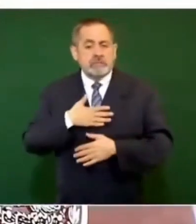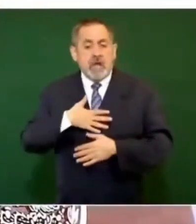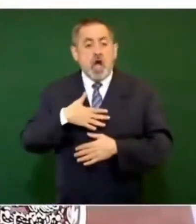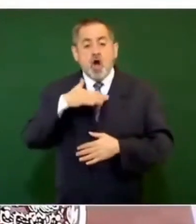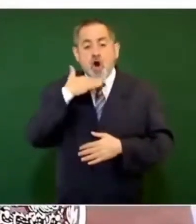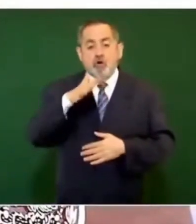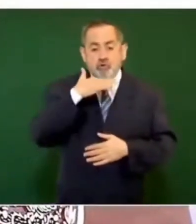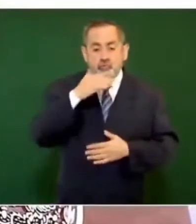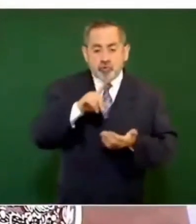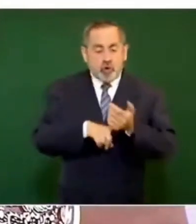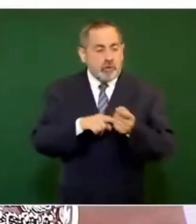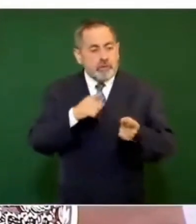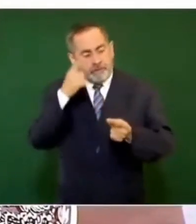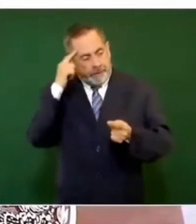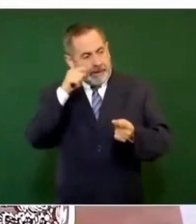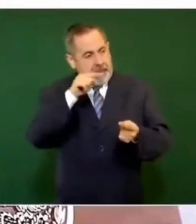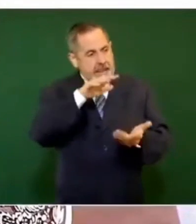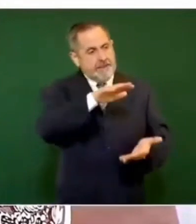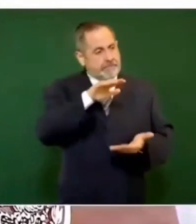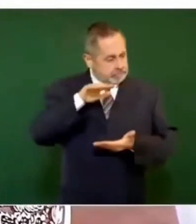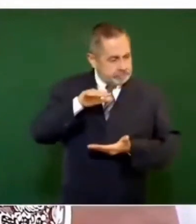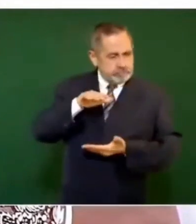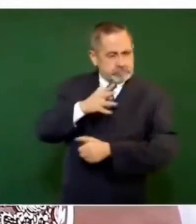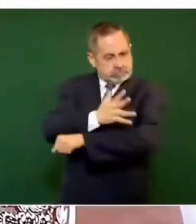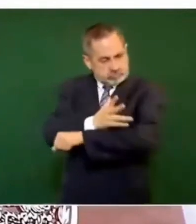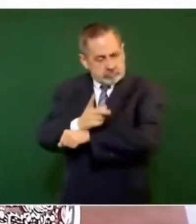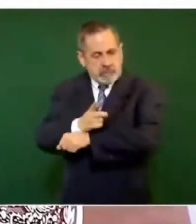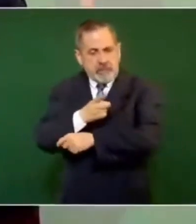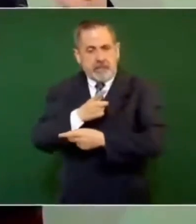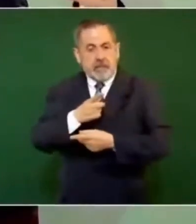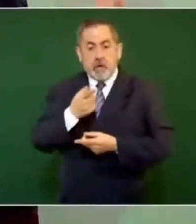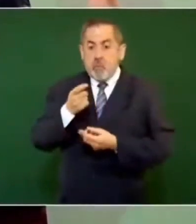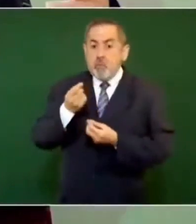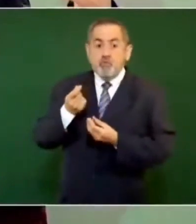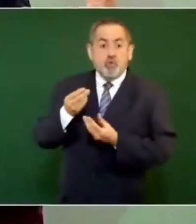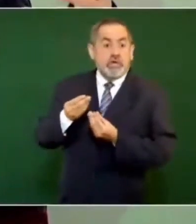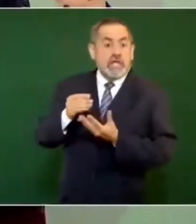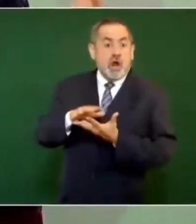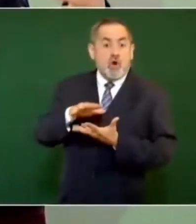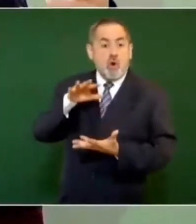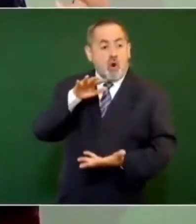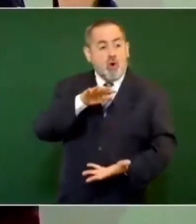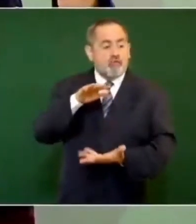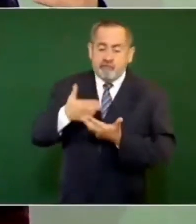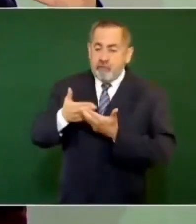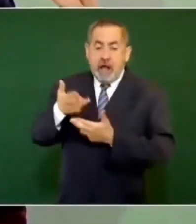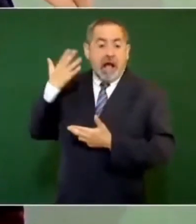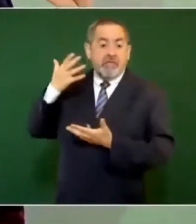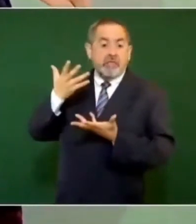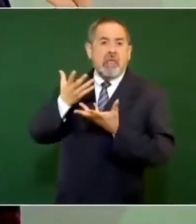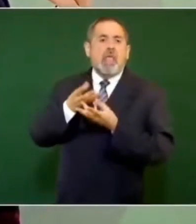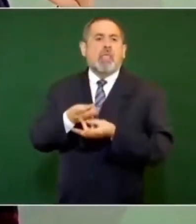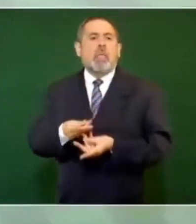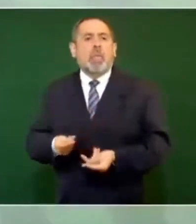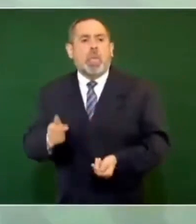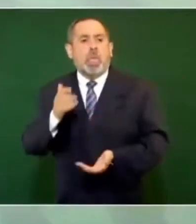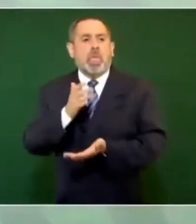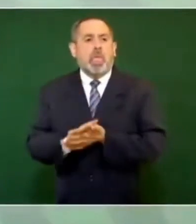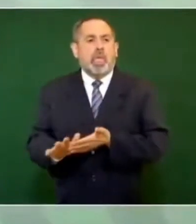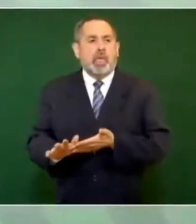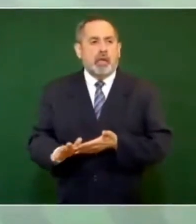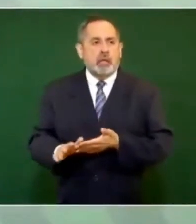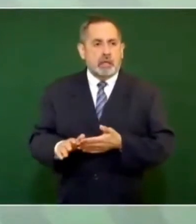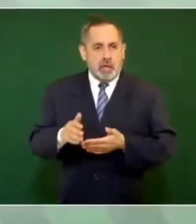que combatirla por razones de índole moral, sino porque es mucho el dinero que se iba por el caño de la